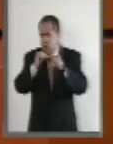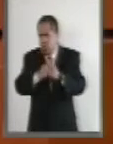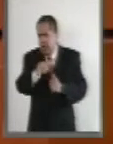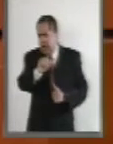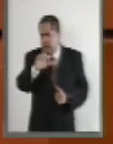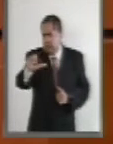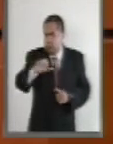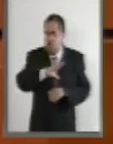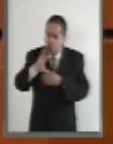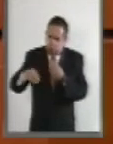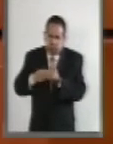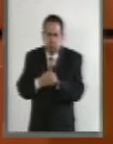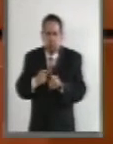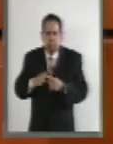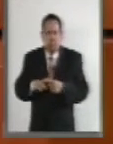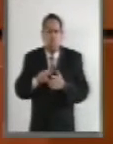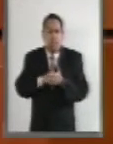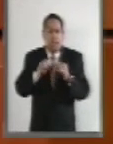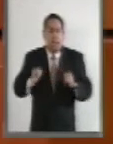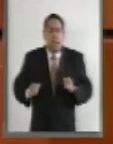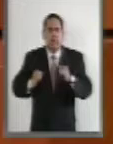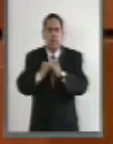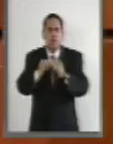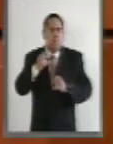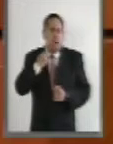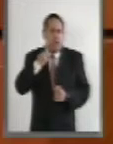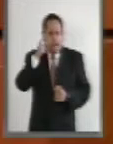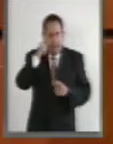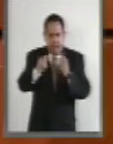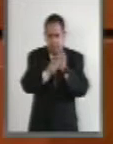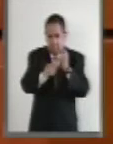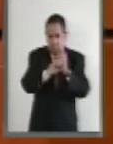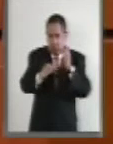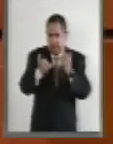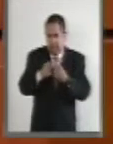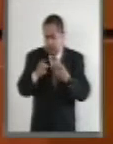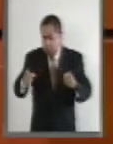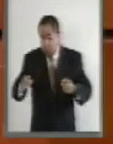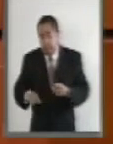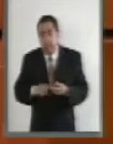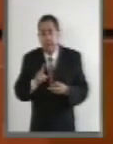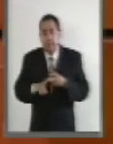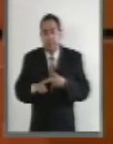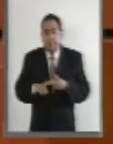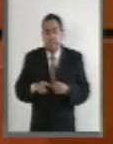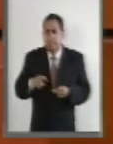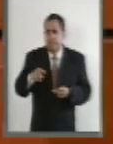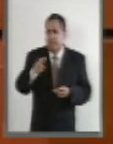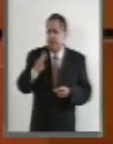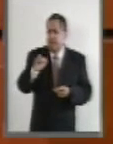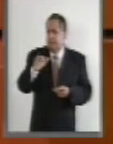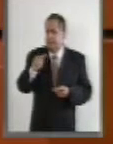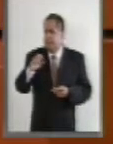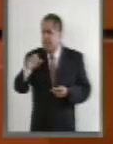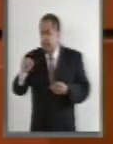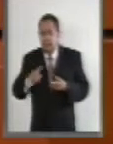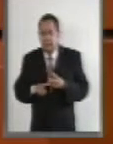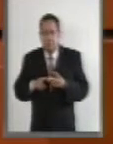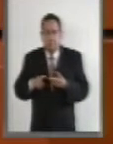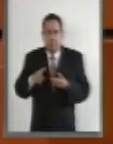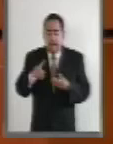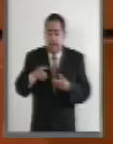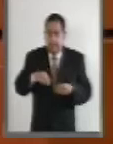civil, tales como el Instituto de Políticas para el Transporte y el Desarrollo, Bicitecas, Reacciona por la Vida,